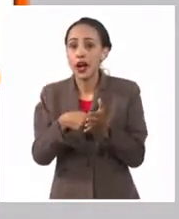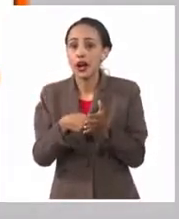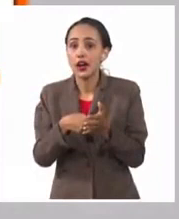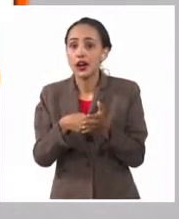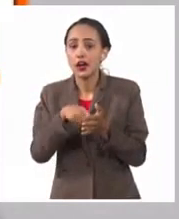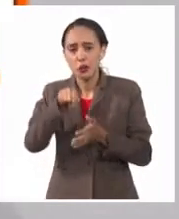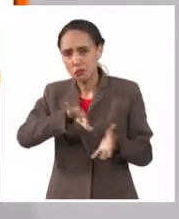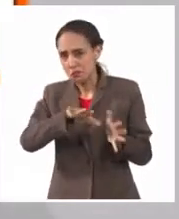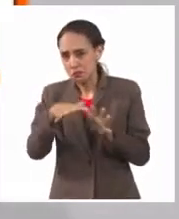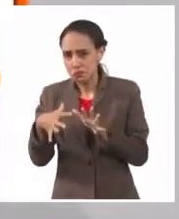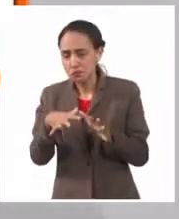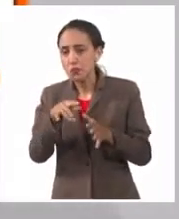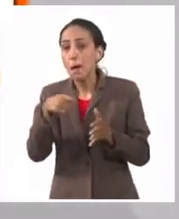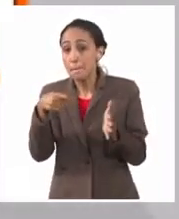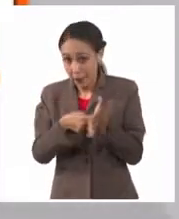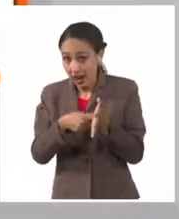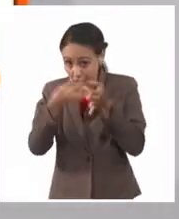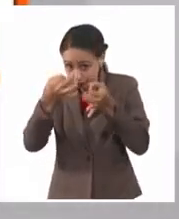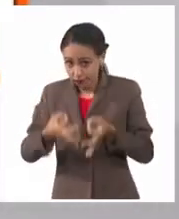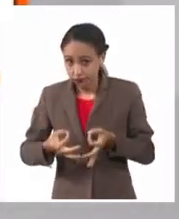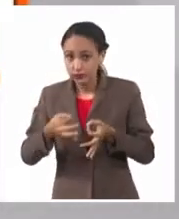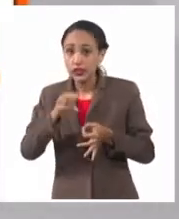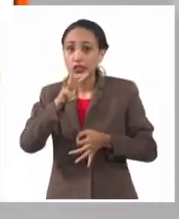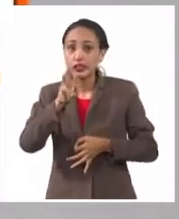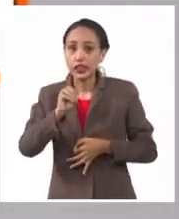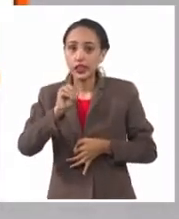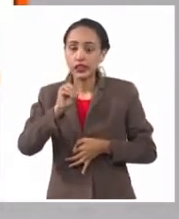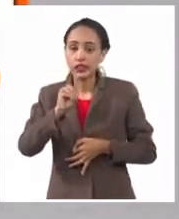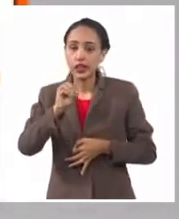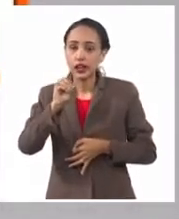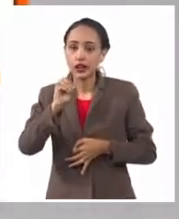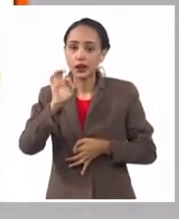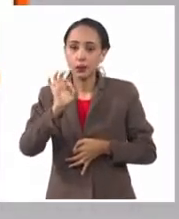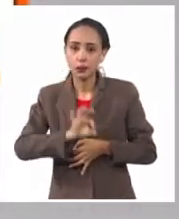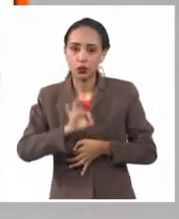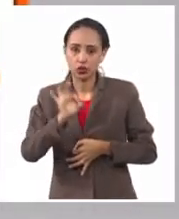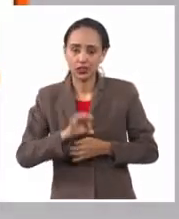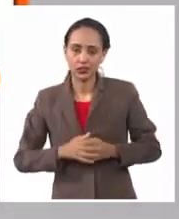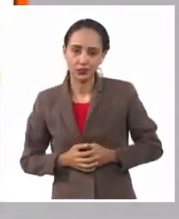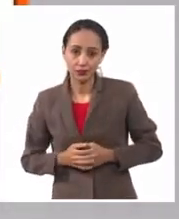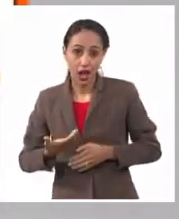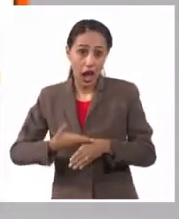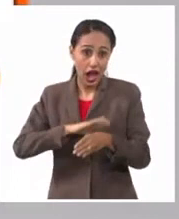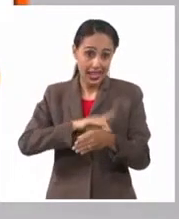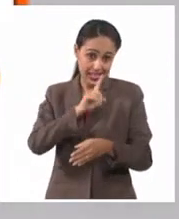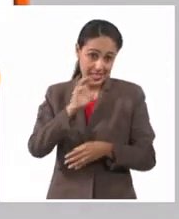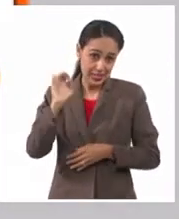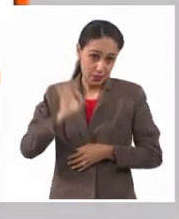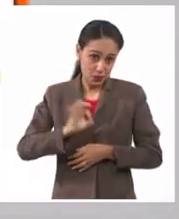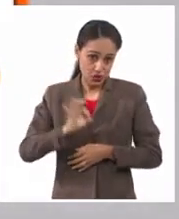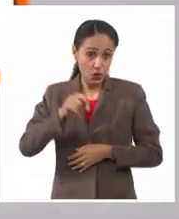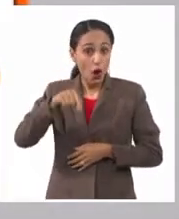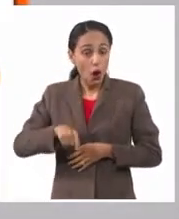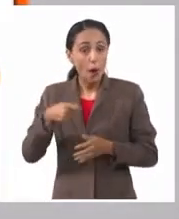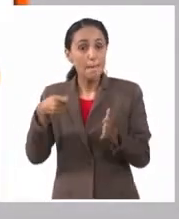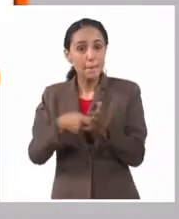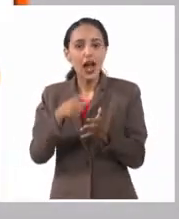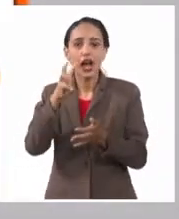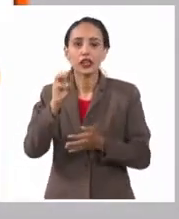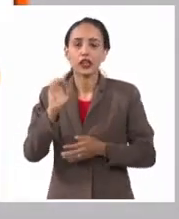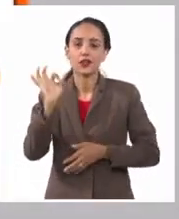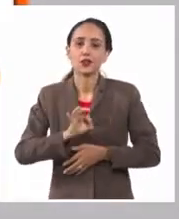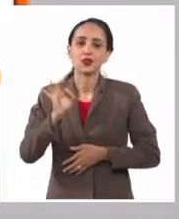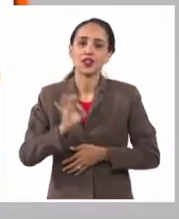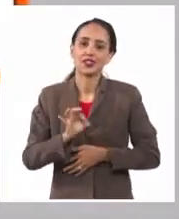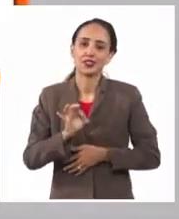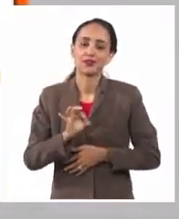aproximadamente no, pasan a pagar un 30%. ¿Qué facilita eso?